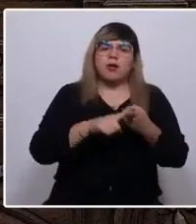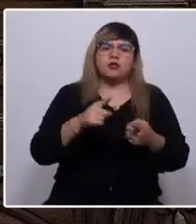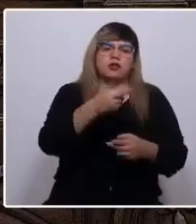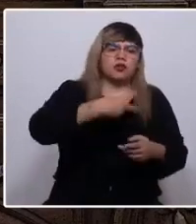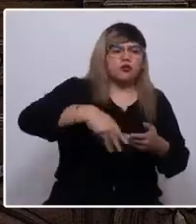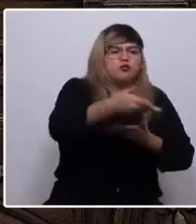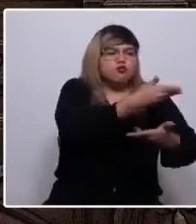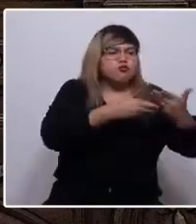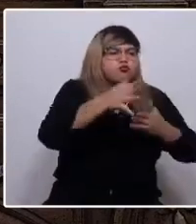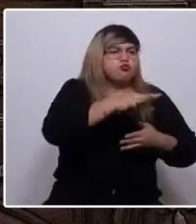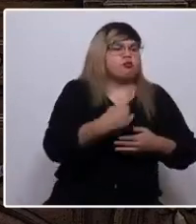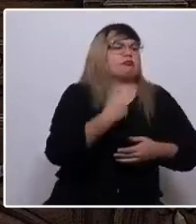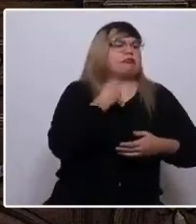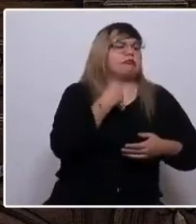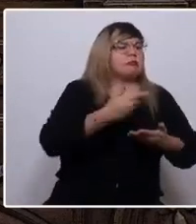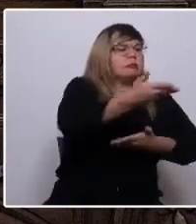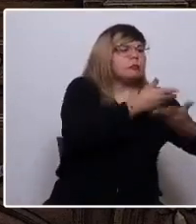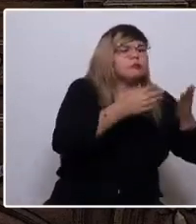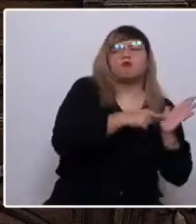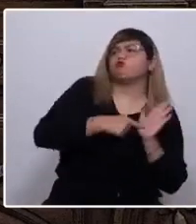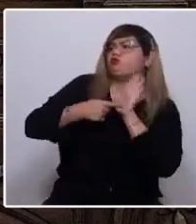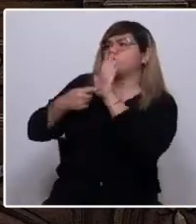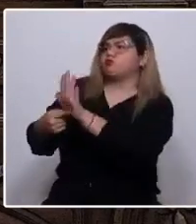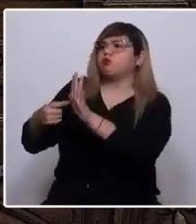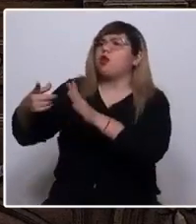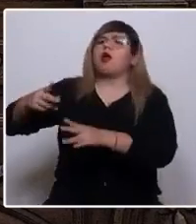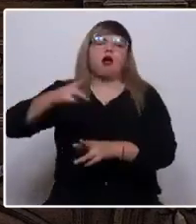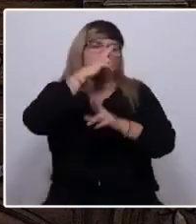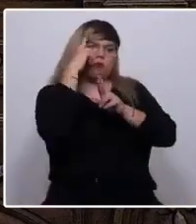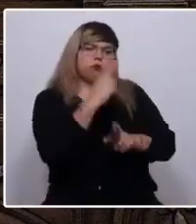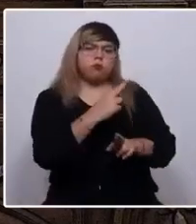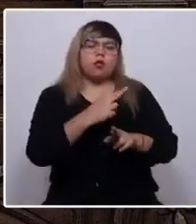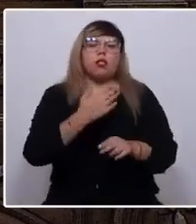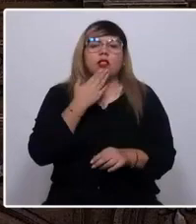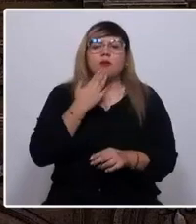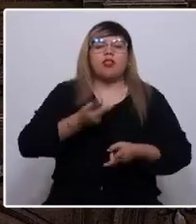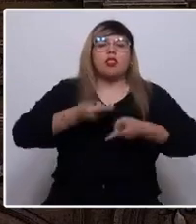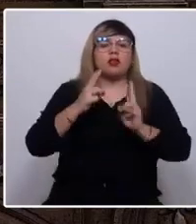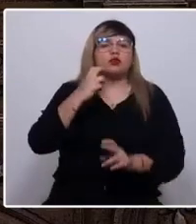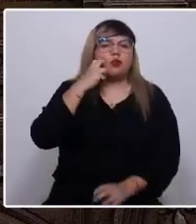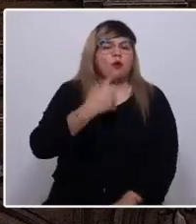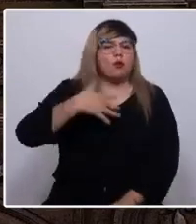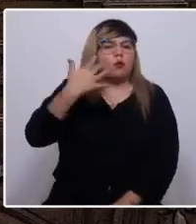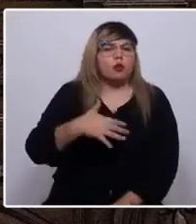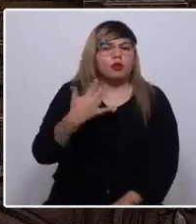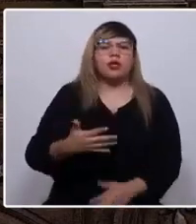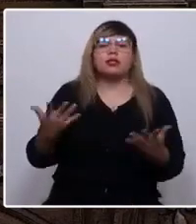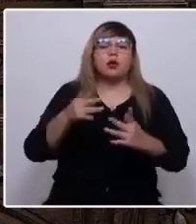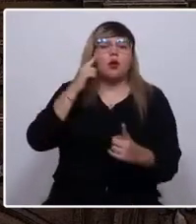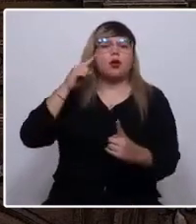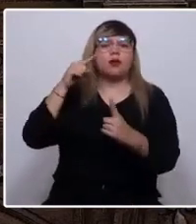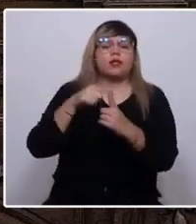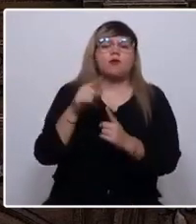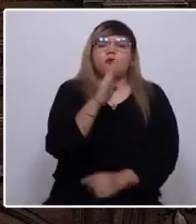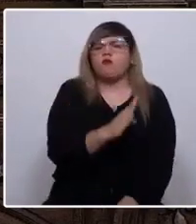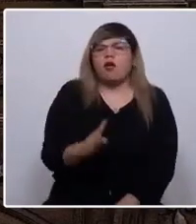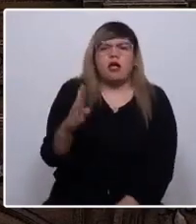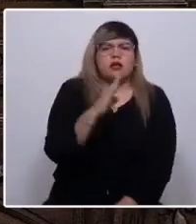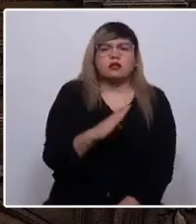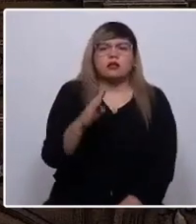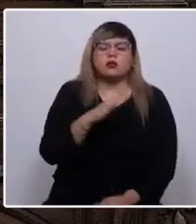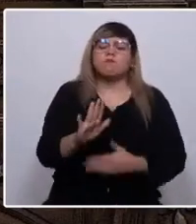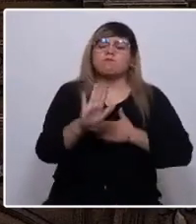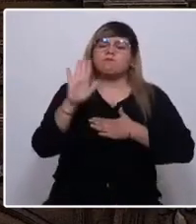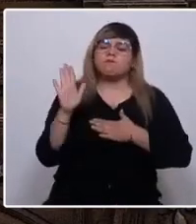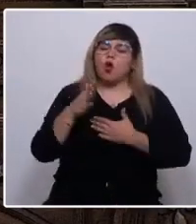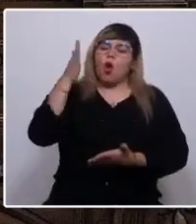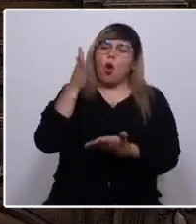afecten. La especial obligación del cuidado de nuestros derechos humanos y libertades fundamentales, como un objetivo básico que comprometa